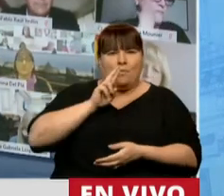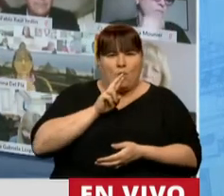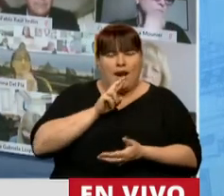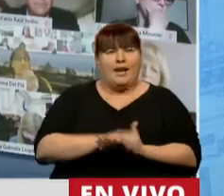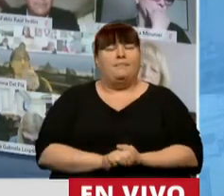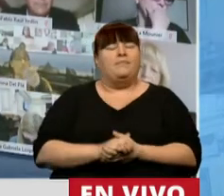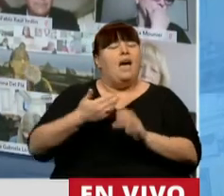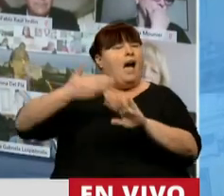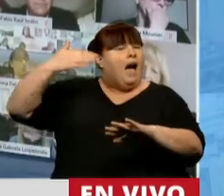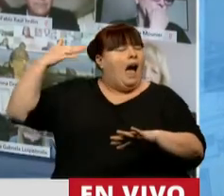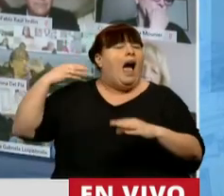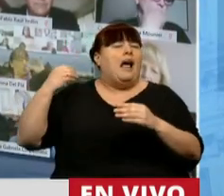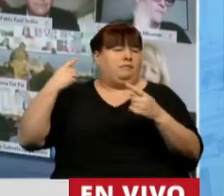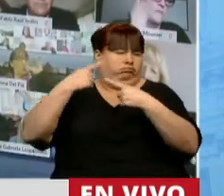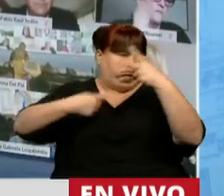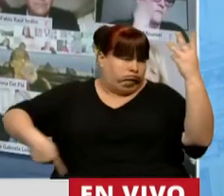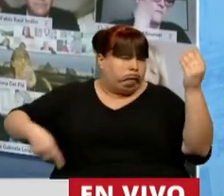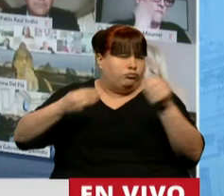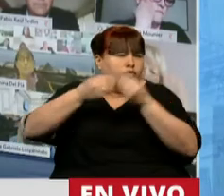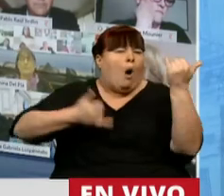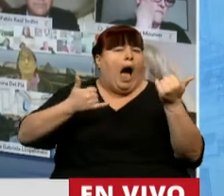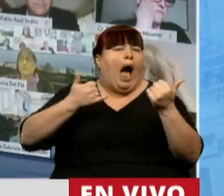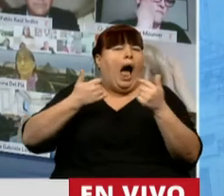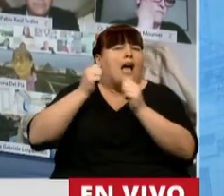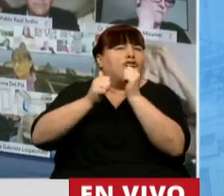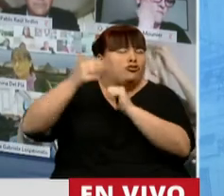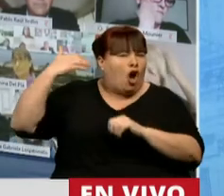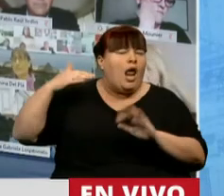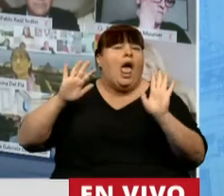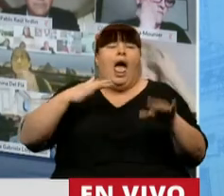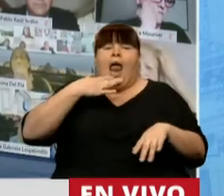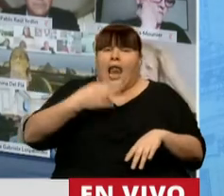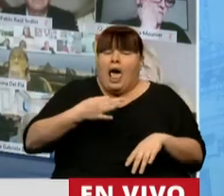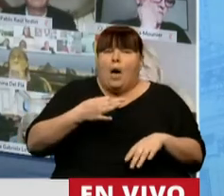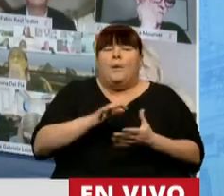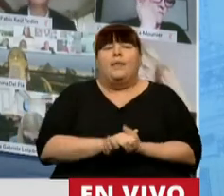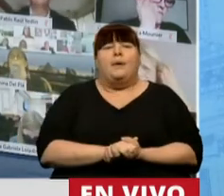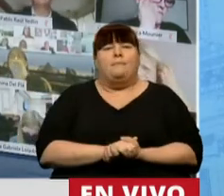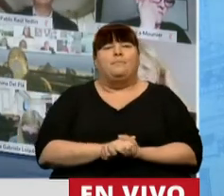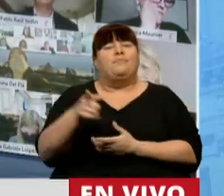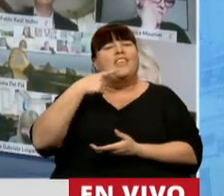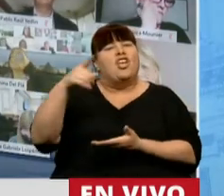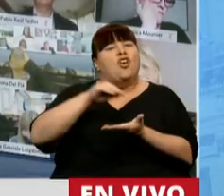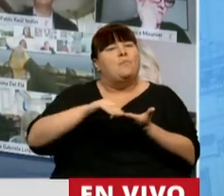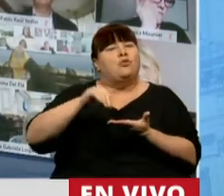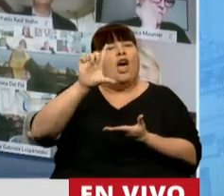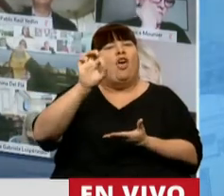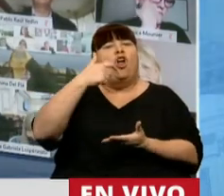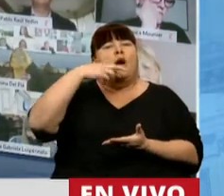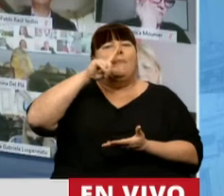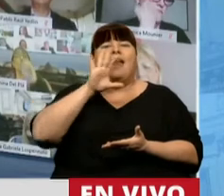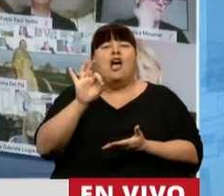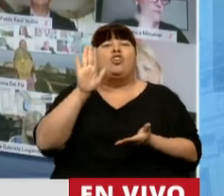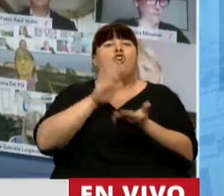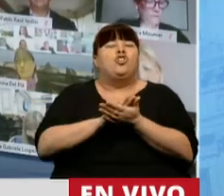Los antecedentes fueron muchos. La verdad que lo que decía la diputada de Los Penatos en relación a